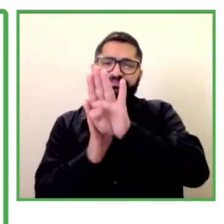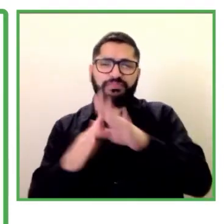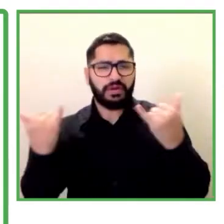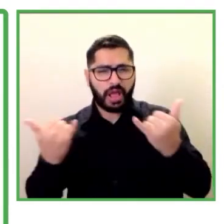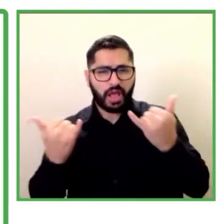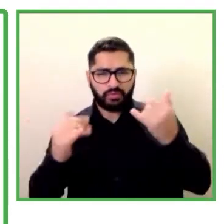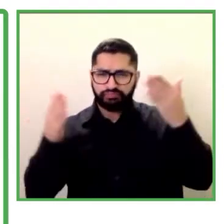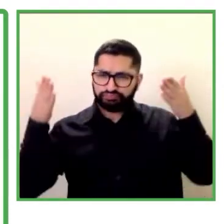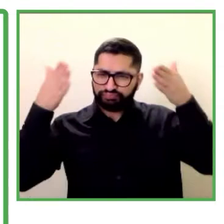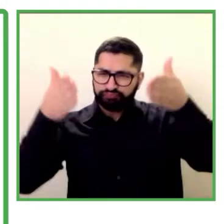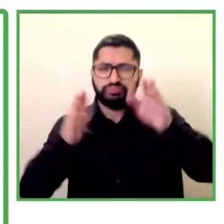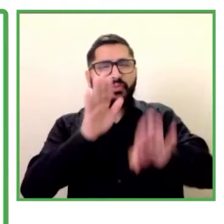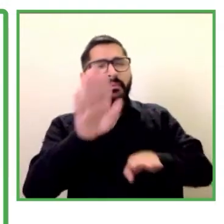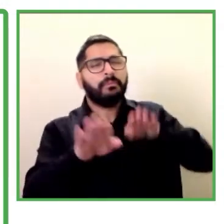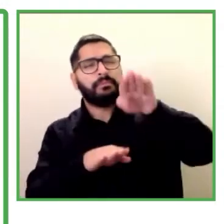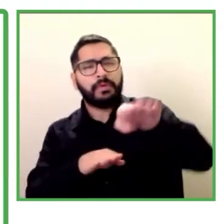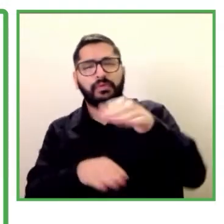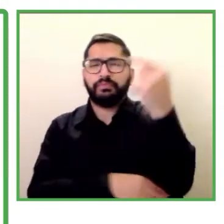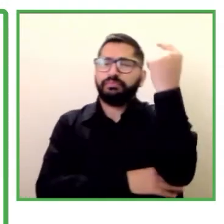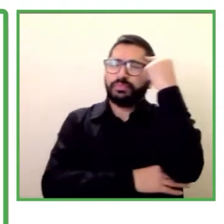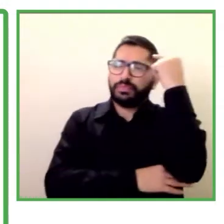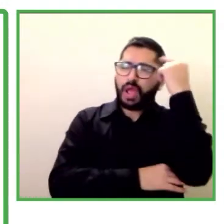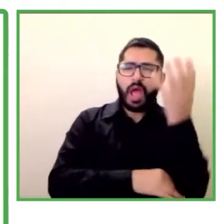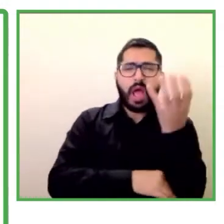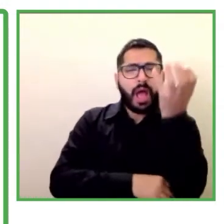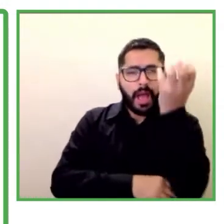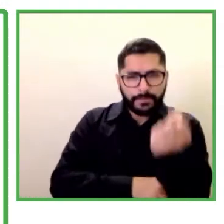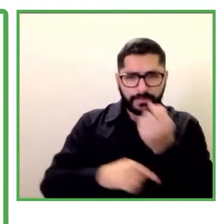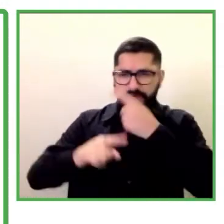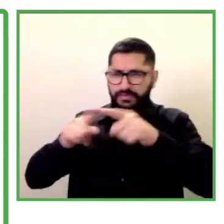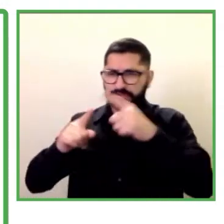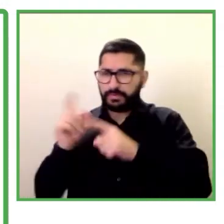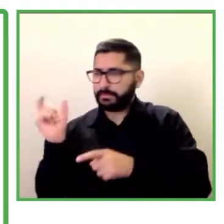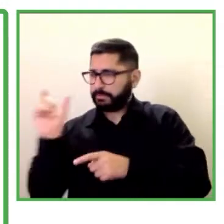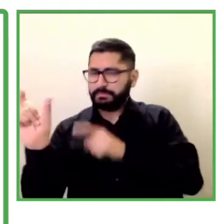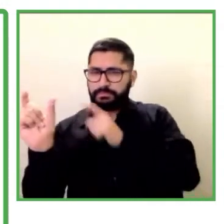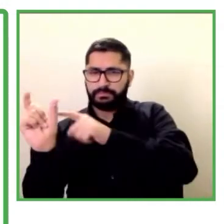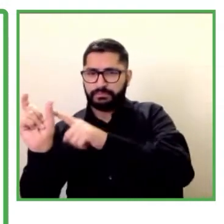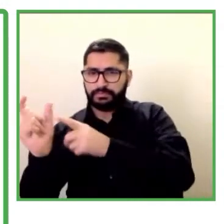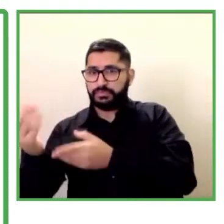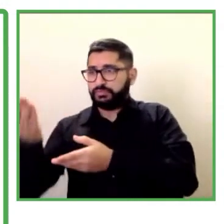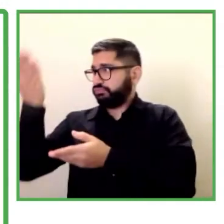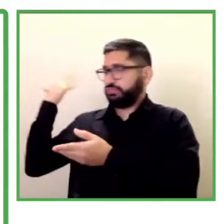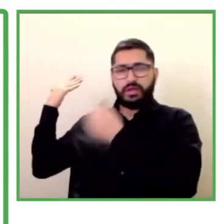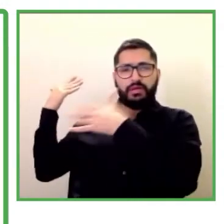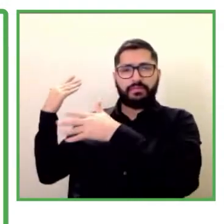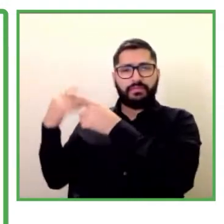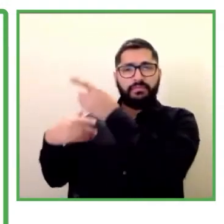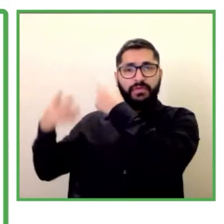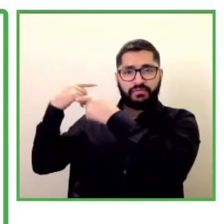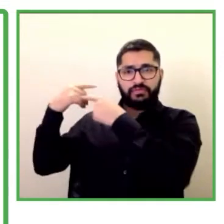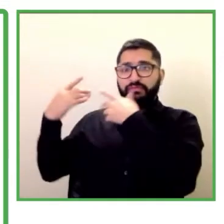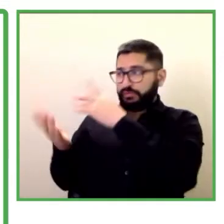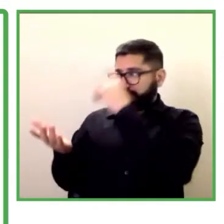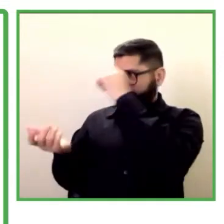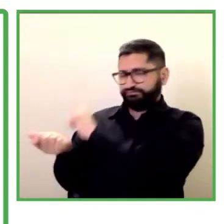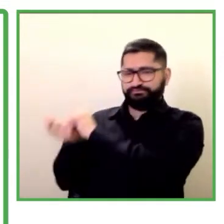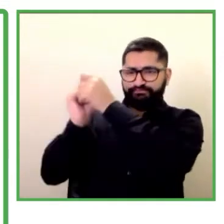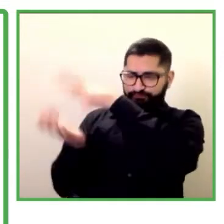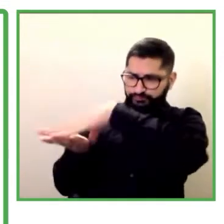saltan varios conceptos y hasta el año pasado el concepto del trabajo y el aprendizaje continuo no había sido tan importante aquellas